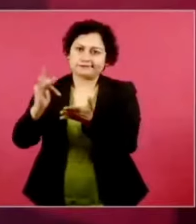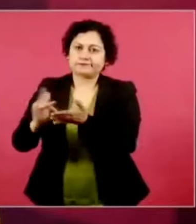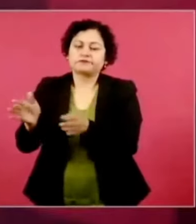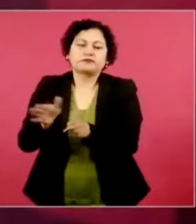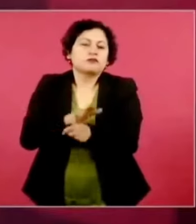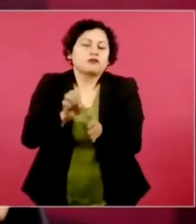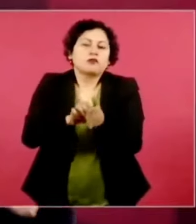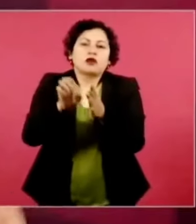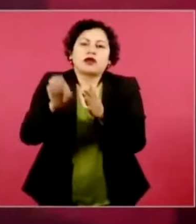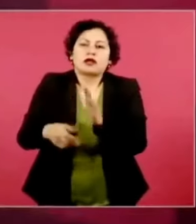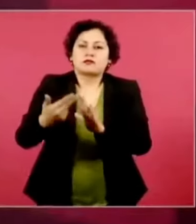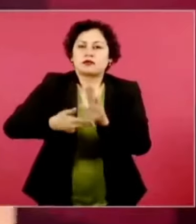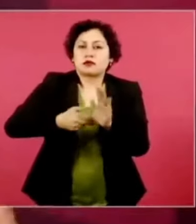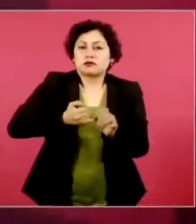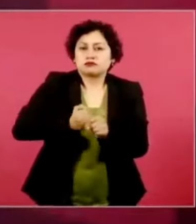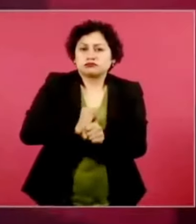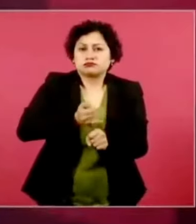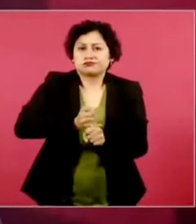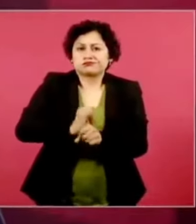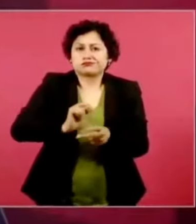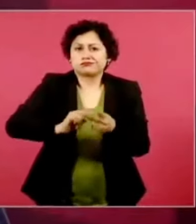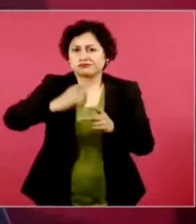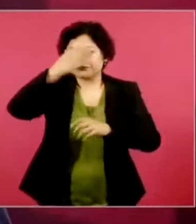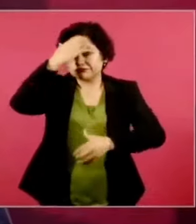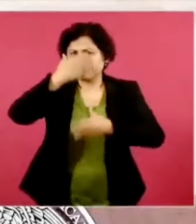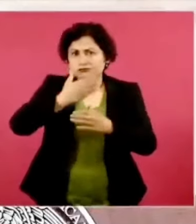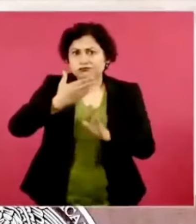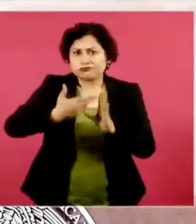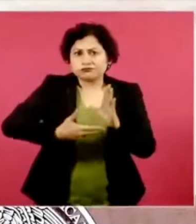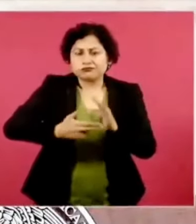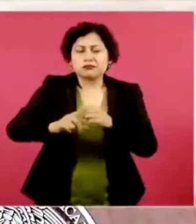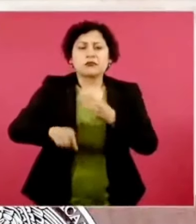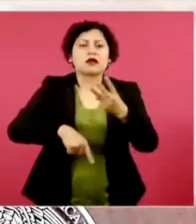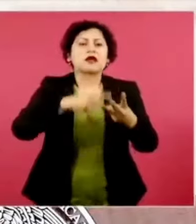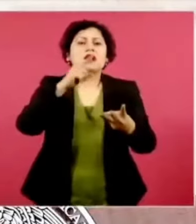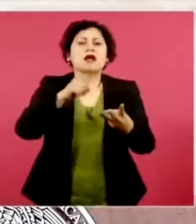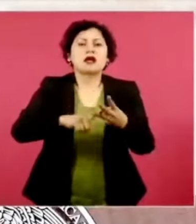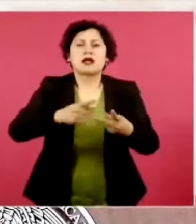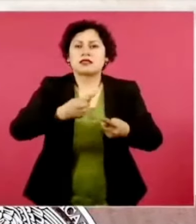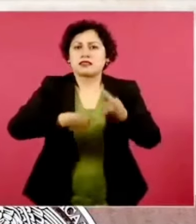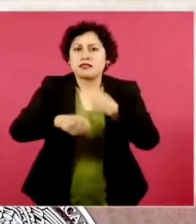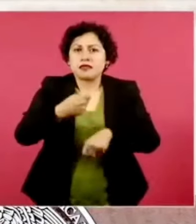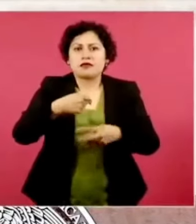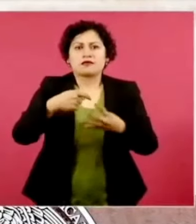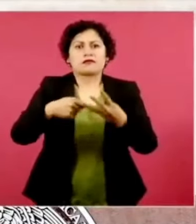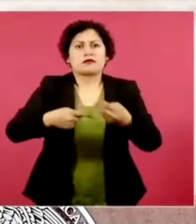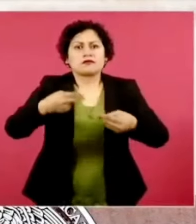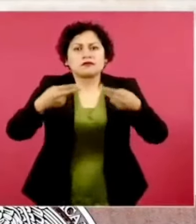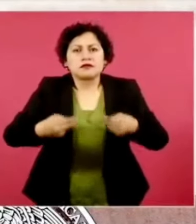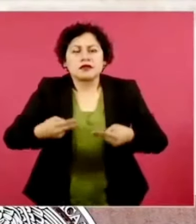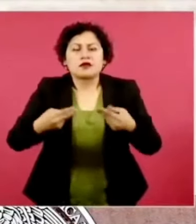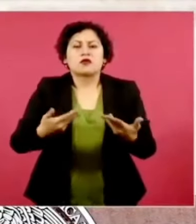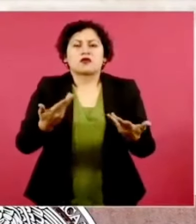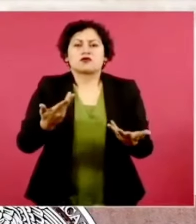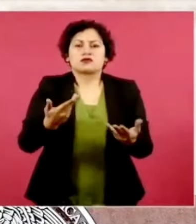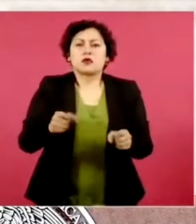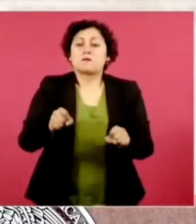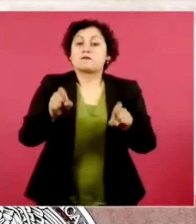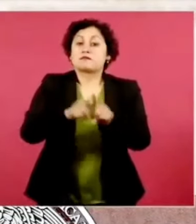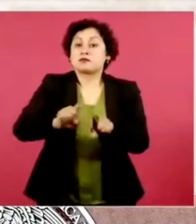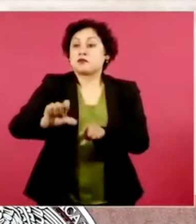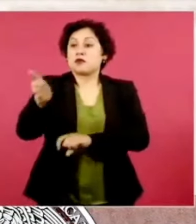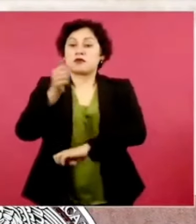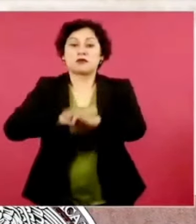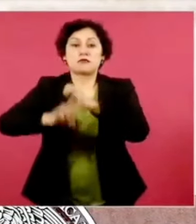carpintería, herrería, tiendas, negocios, comercios, también incluso hasta empresas de desarrollo tecnológico.